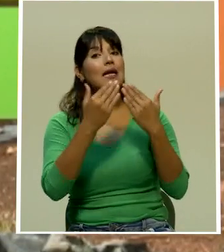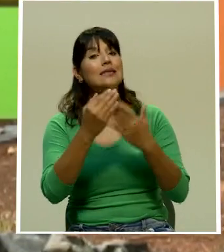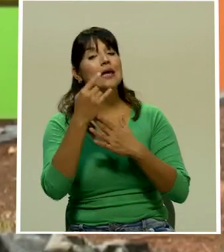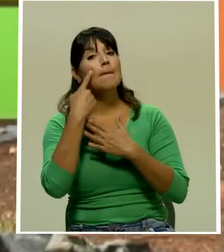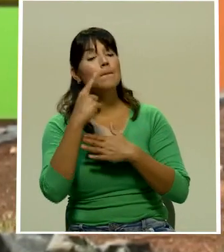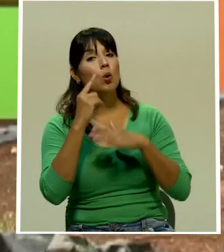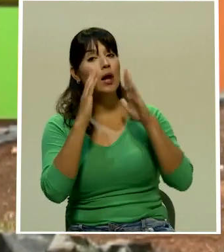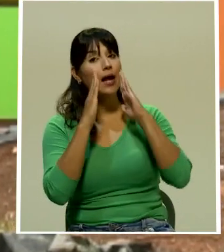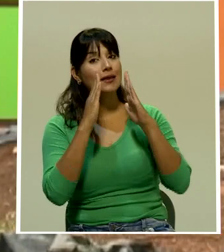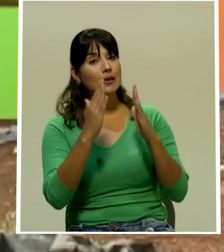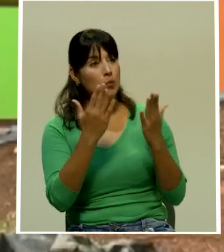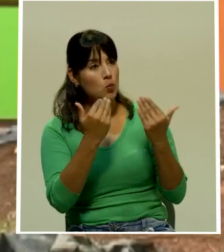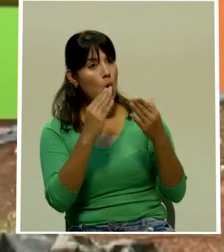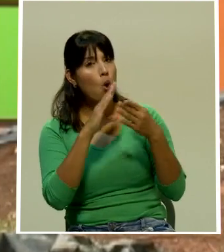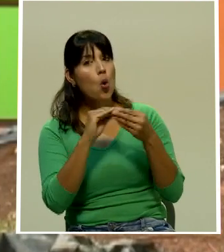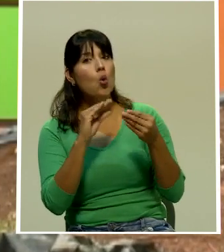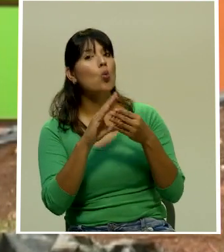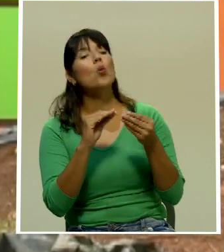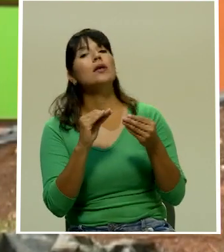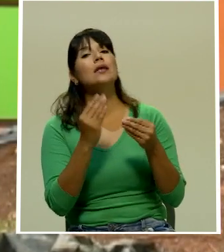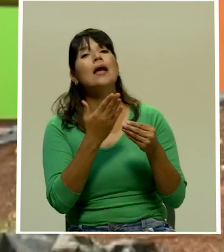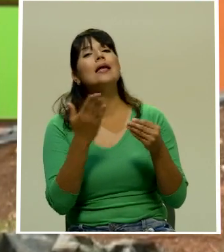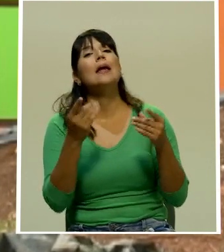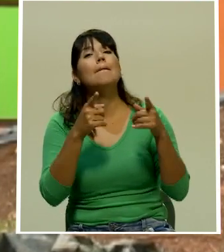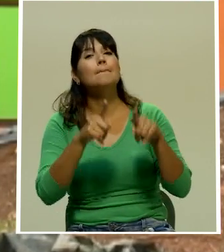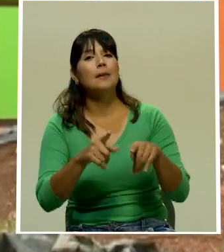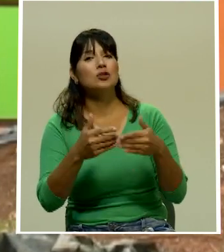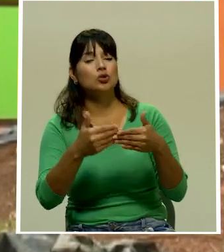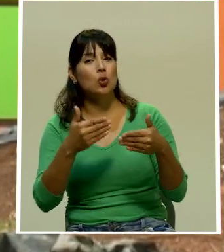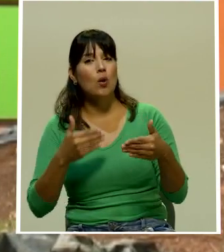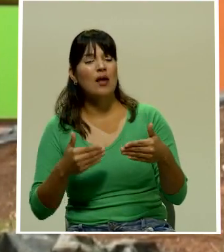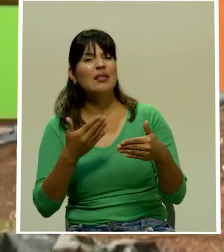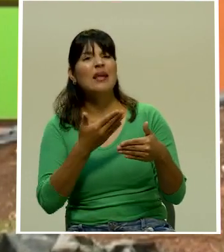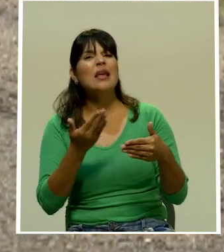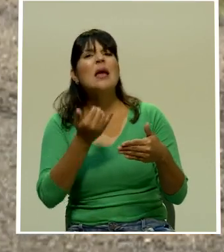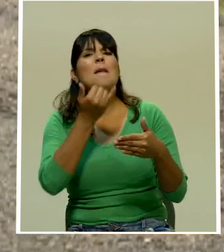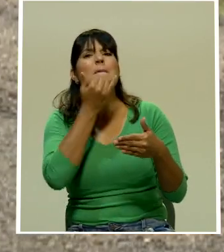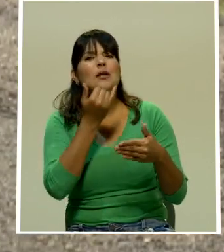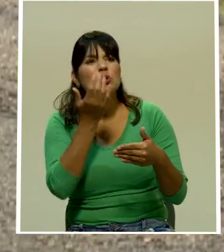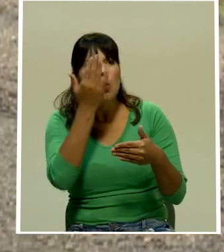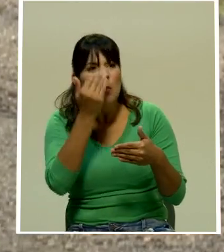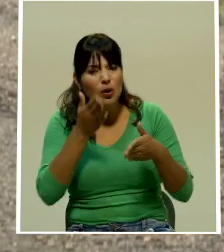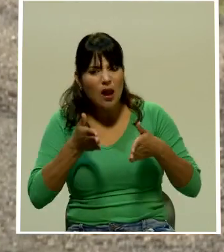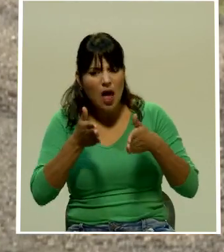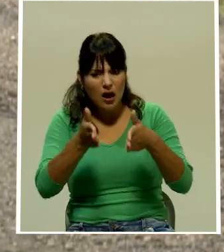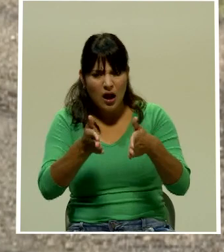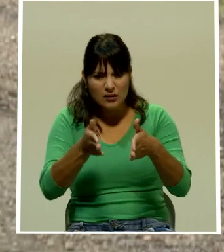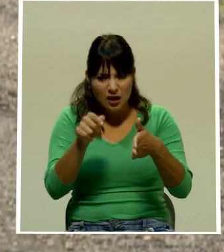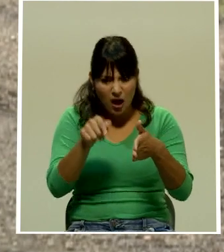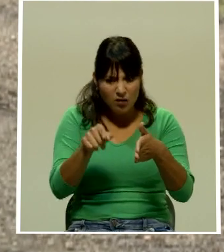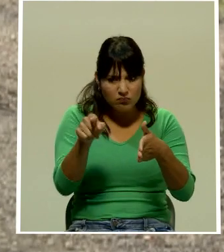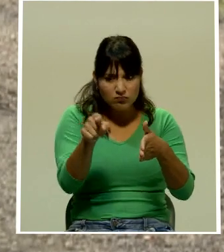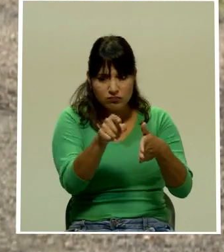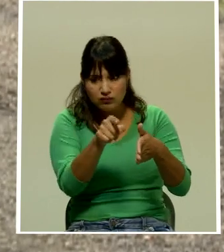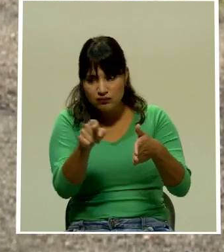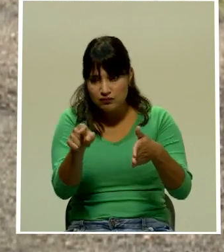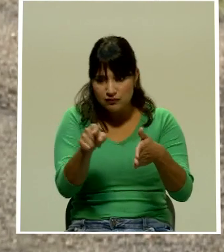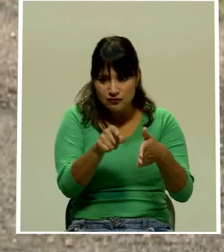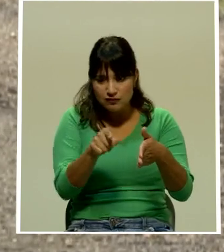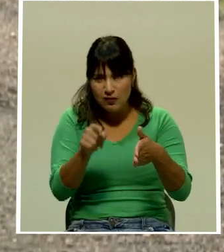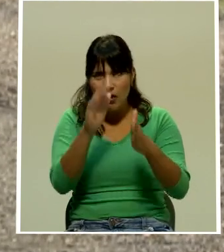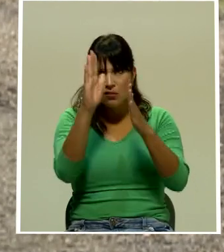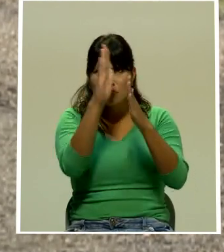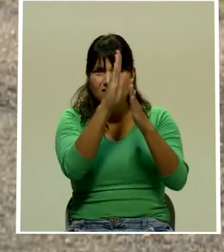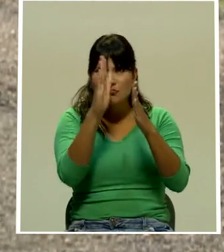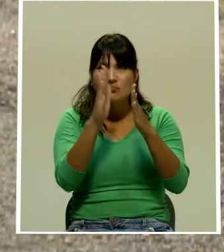atendernos y cuéntenos un poco al antecedente qué es lo que ha pasado por qué la grieta está tan grande y también sabemos que